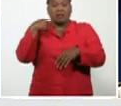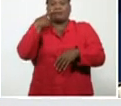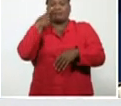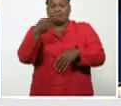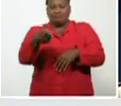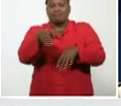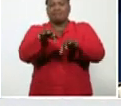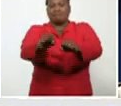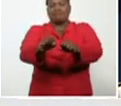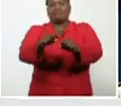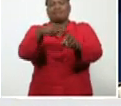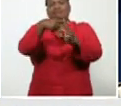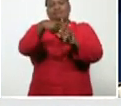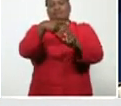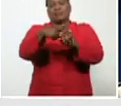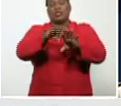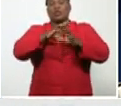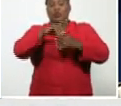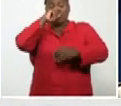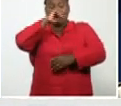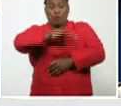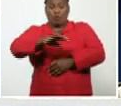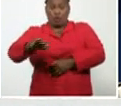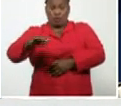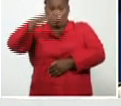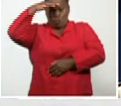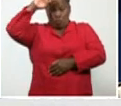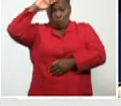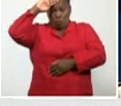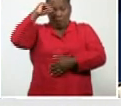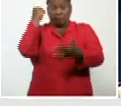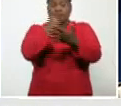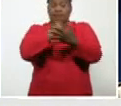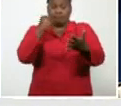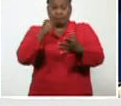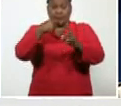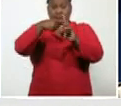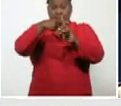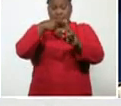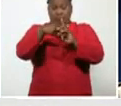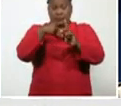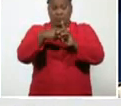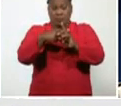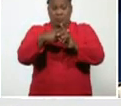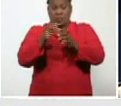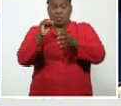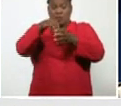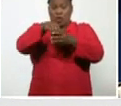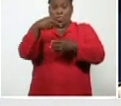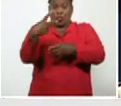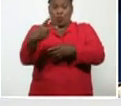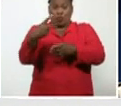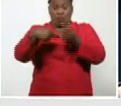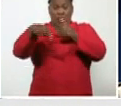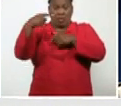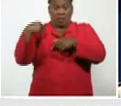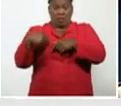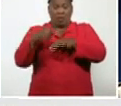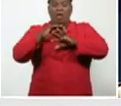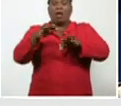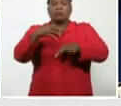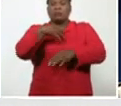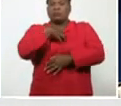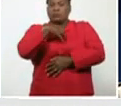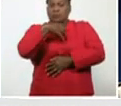Insisto que todos los niños diagnosticados en nuestro país, incluyendo los dos que se diagnosticaron ayer, han tenido y